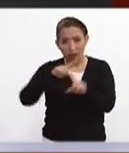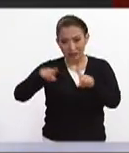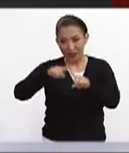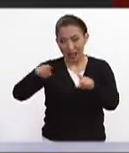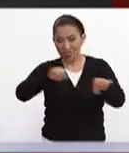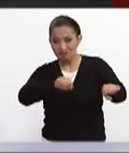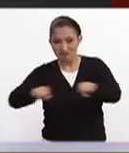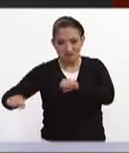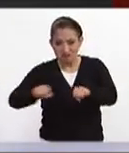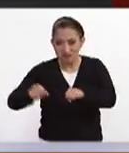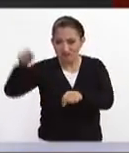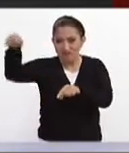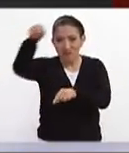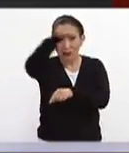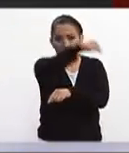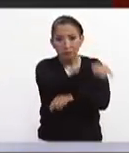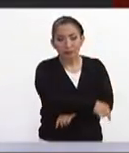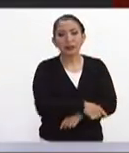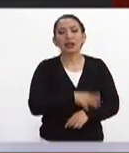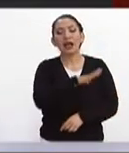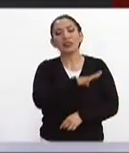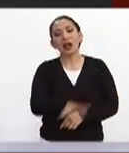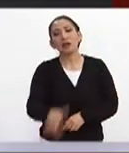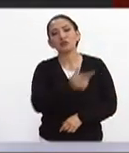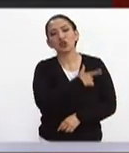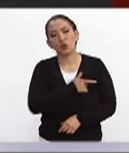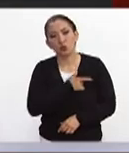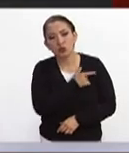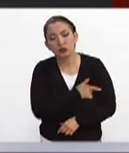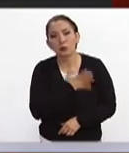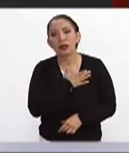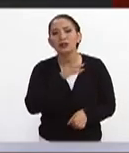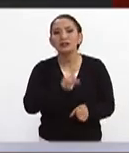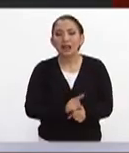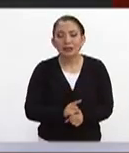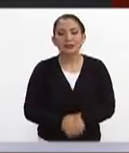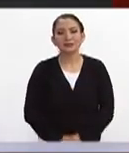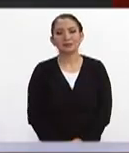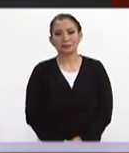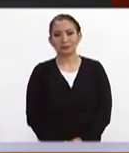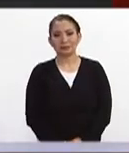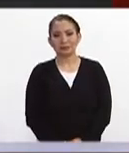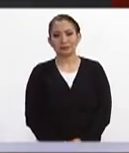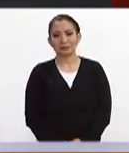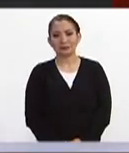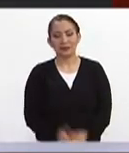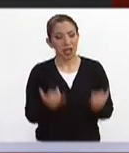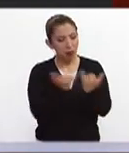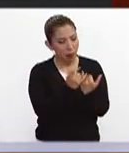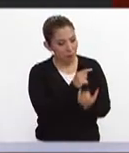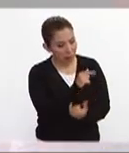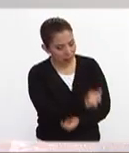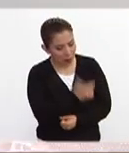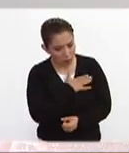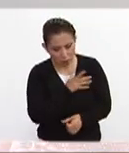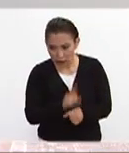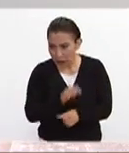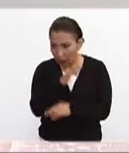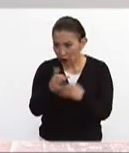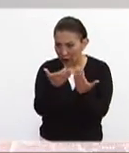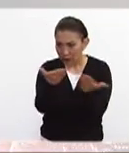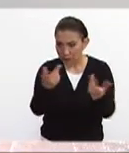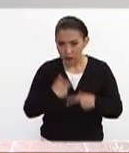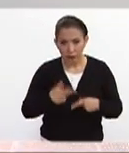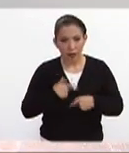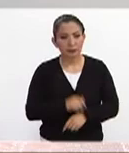sacudidos por el terremoto. General, gusto en saludarlo, muy buenos días, general. Igualmente, Patricia, muy buenos días, buenos días a su